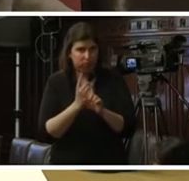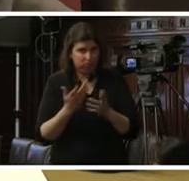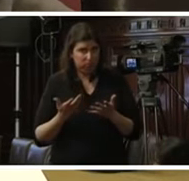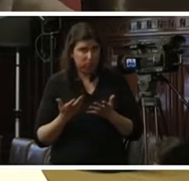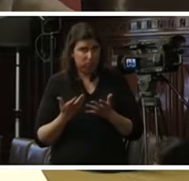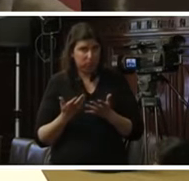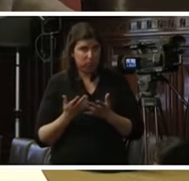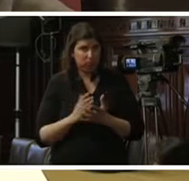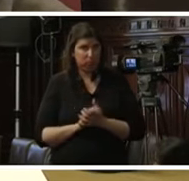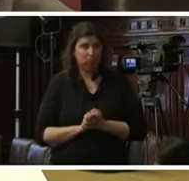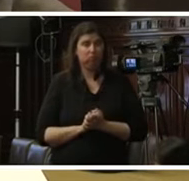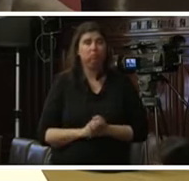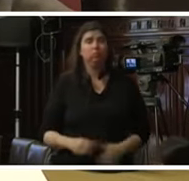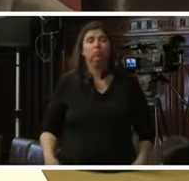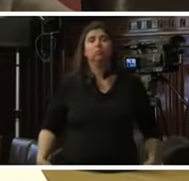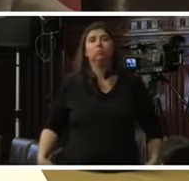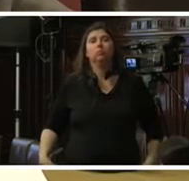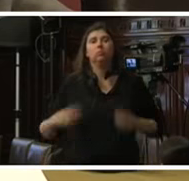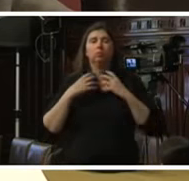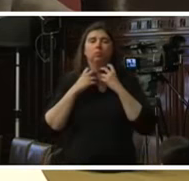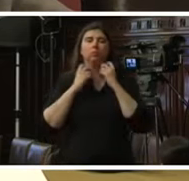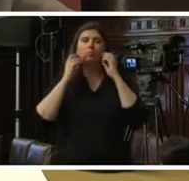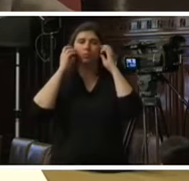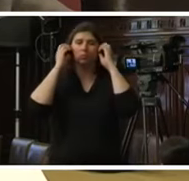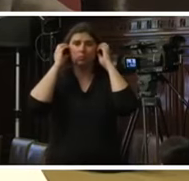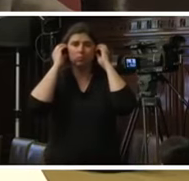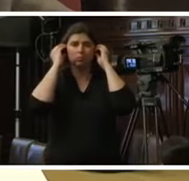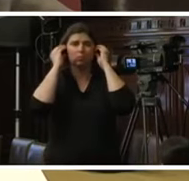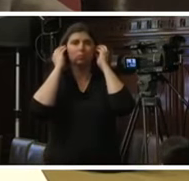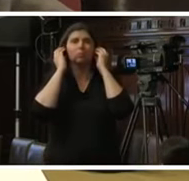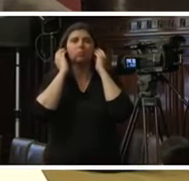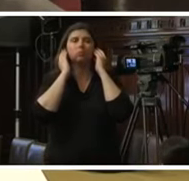si me me me me me a